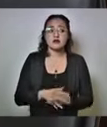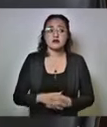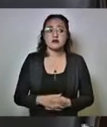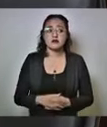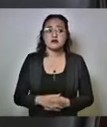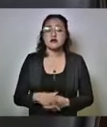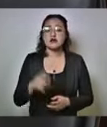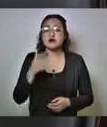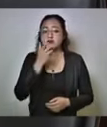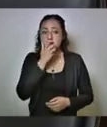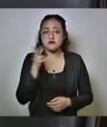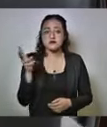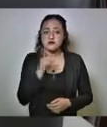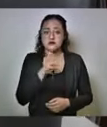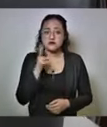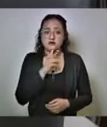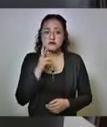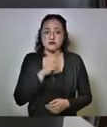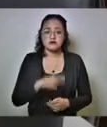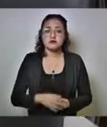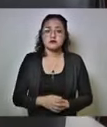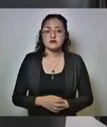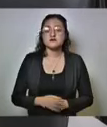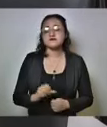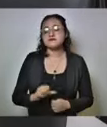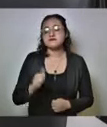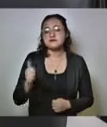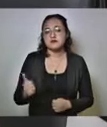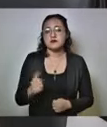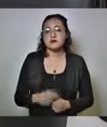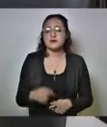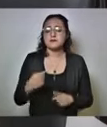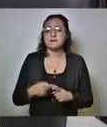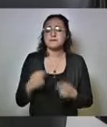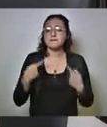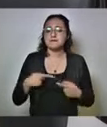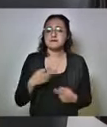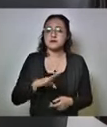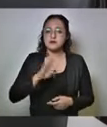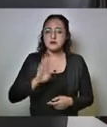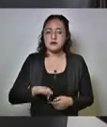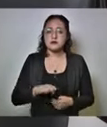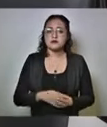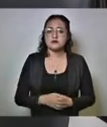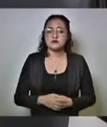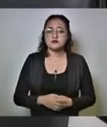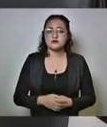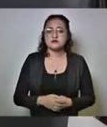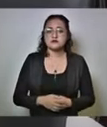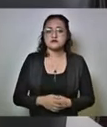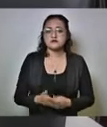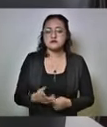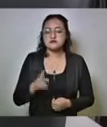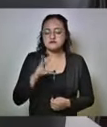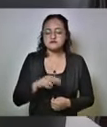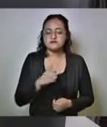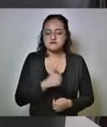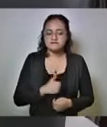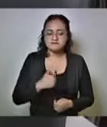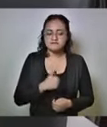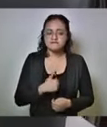mecánico. En relación a las defusiones, pues por desgracia y